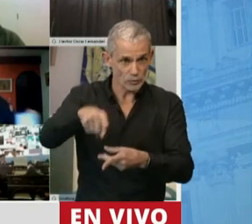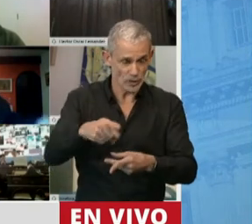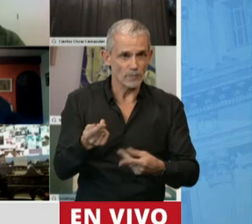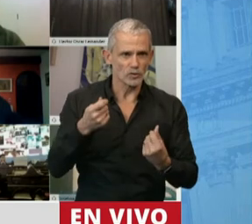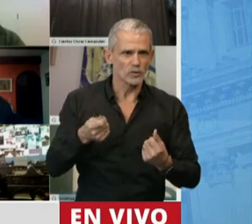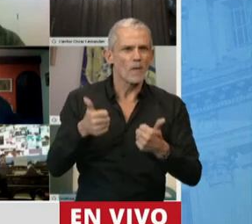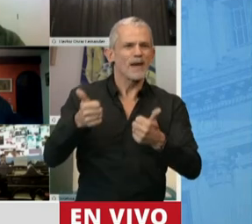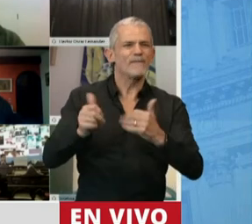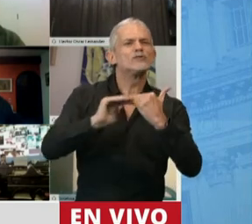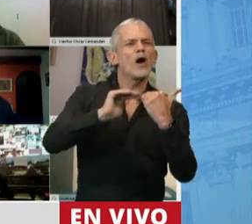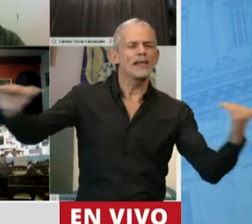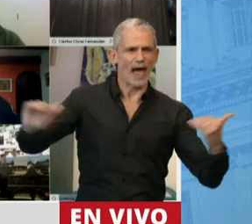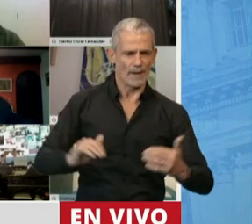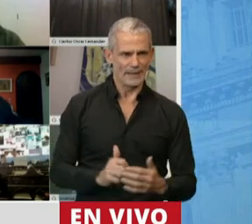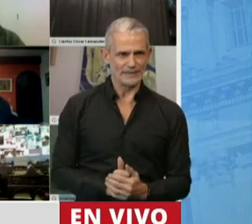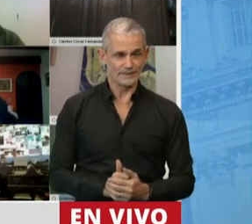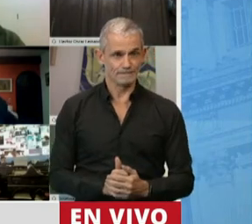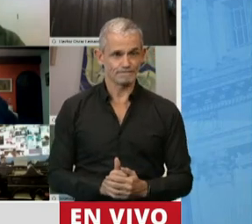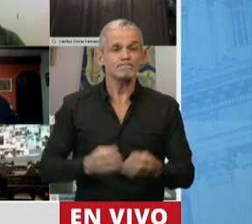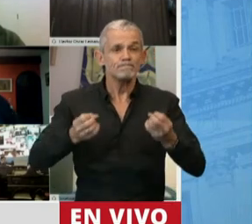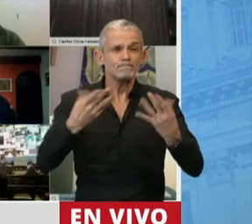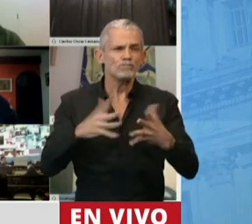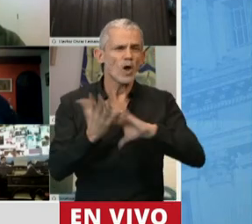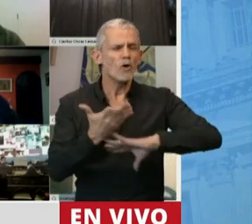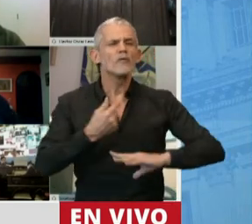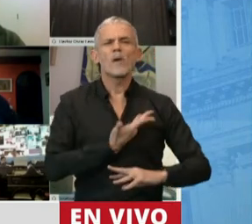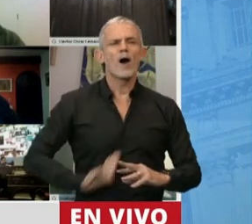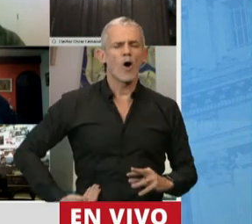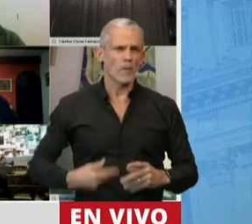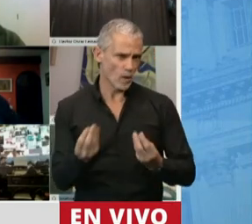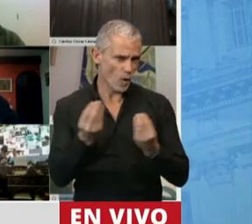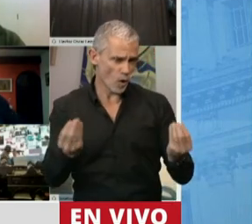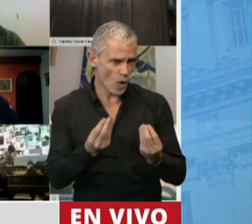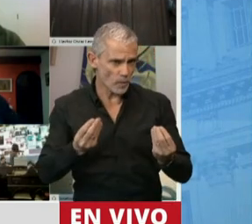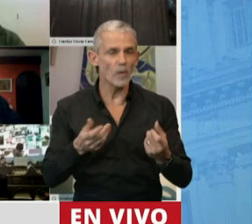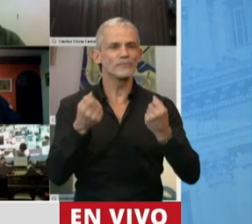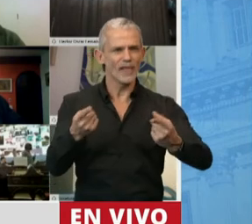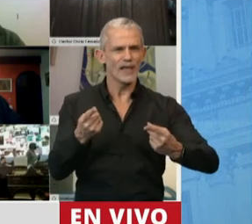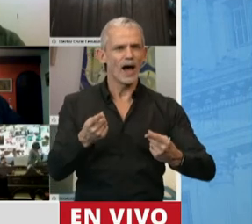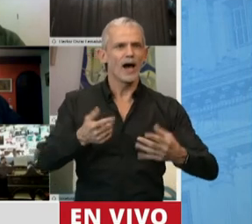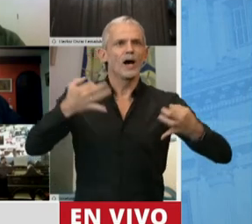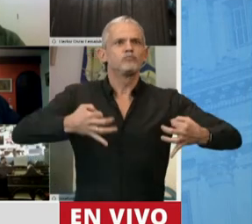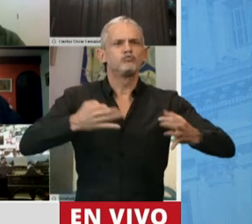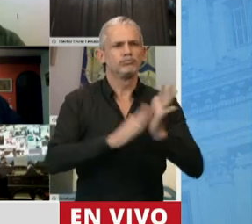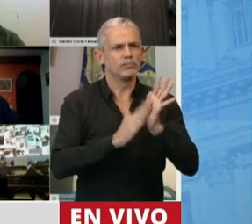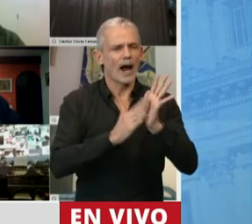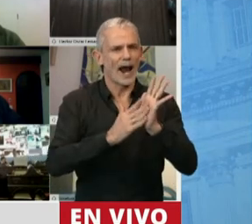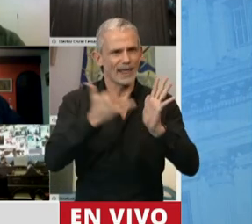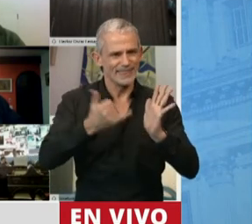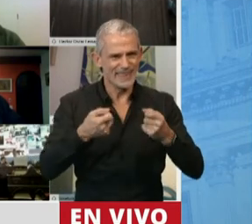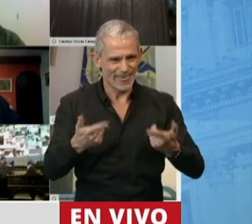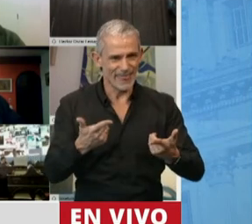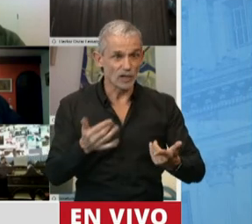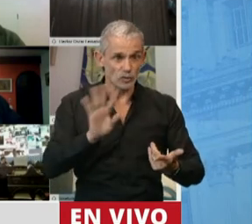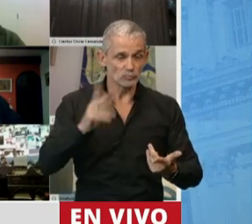beneficios estables. La forma más prudente de gobernar implica brindar certezas y garantías, por eso